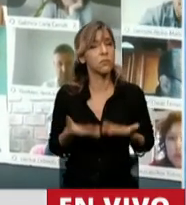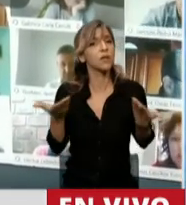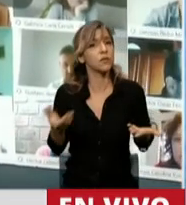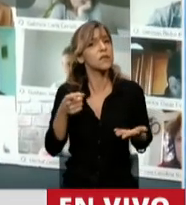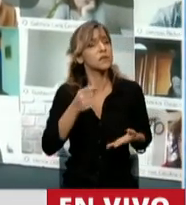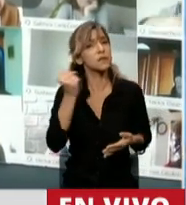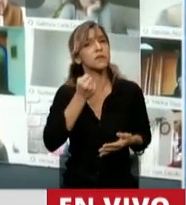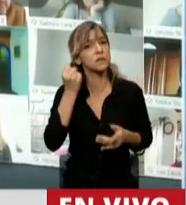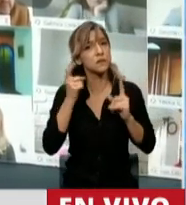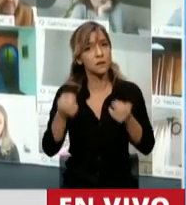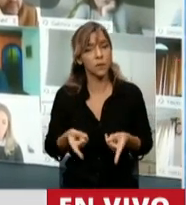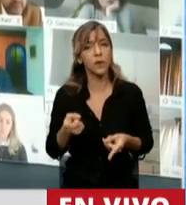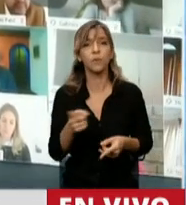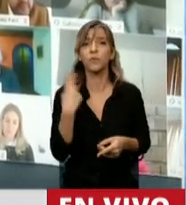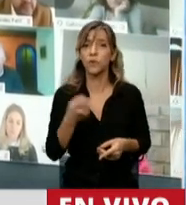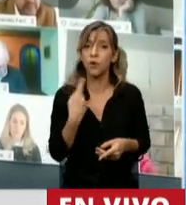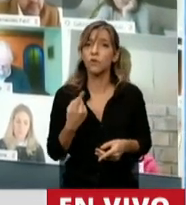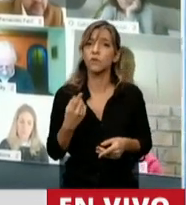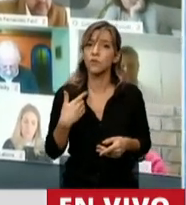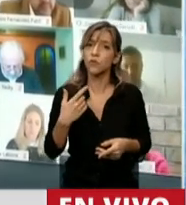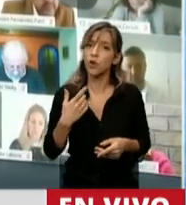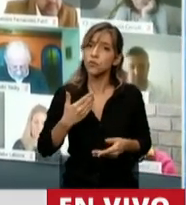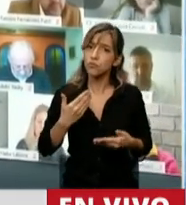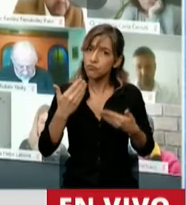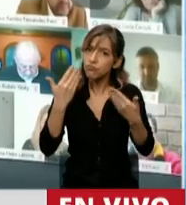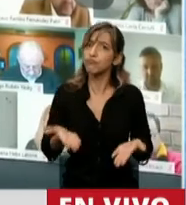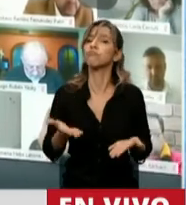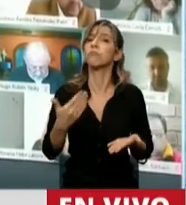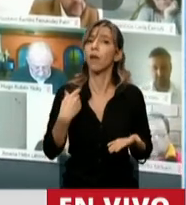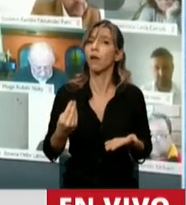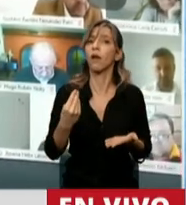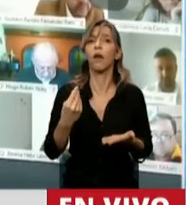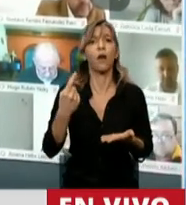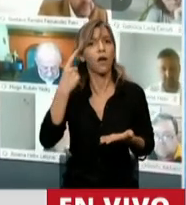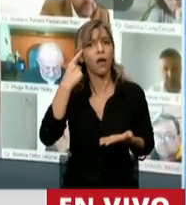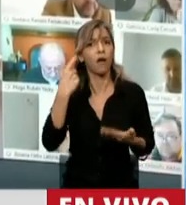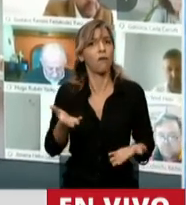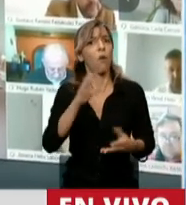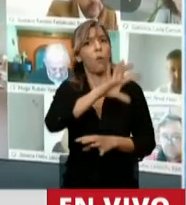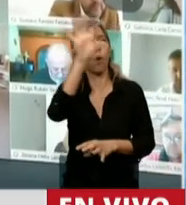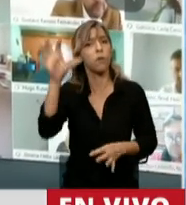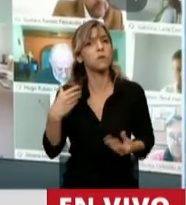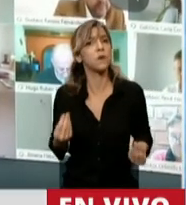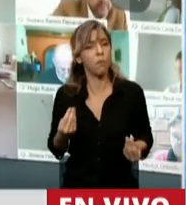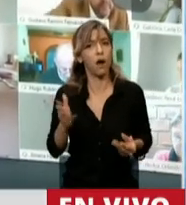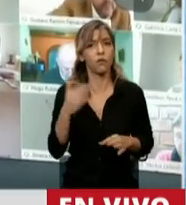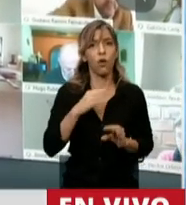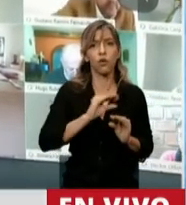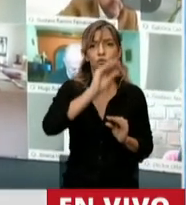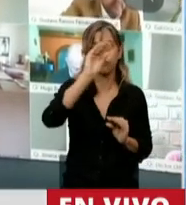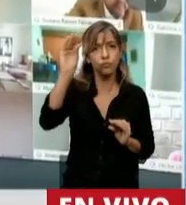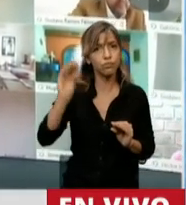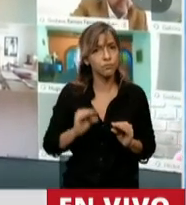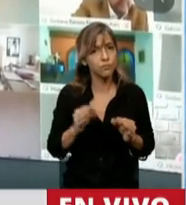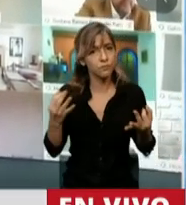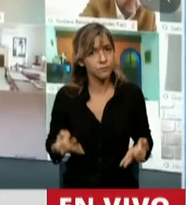estamos garantizando que esa distribución que son montos coparticipables lleguen a los municipios. Acá es un tema que